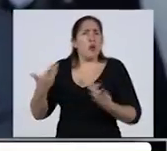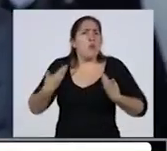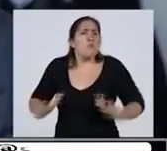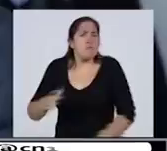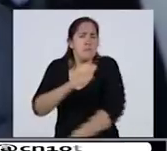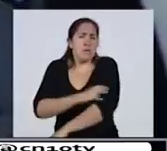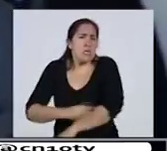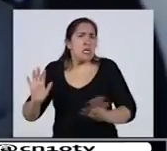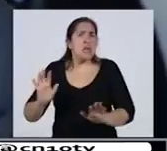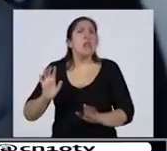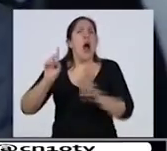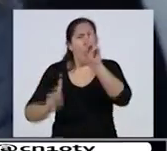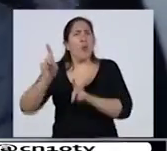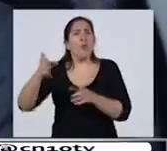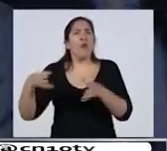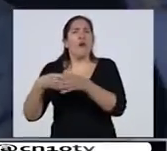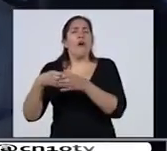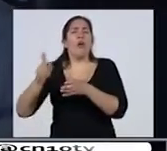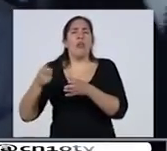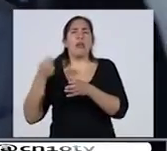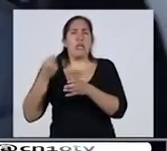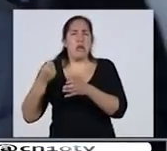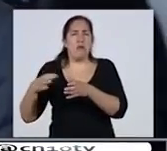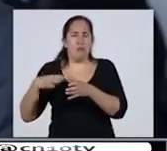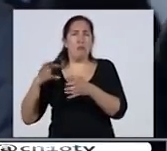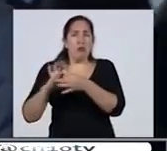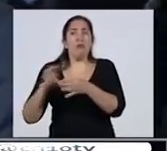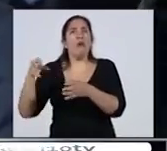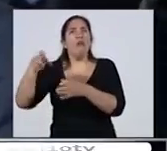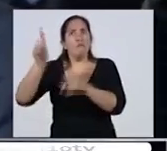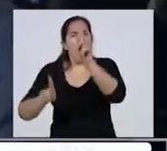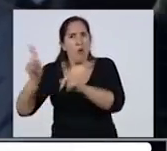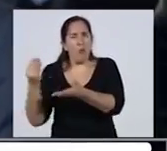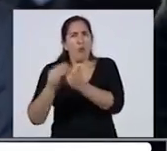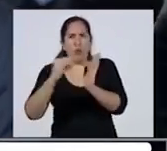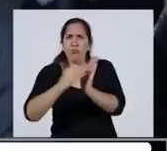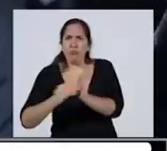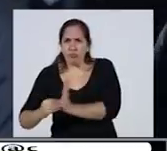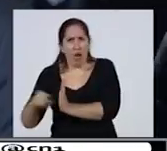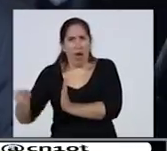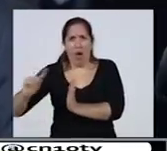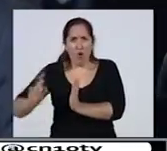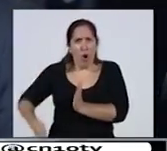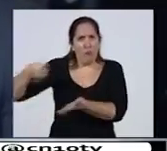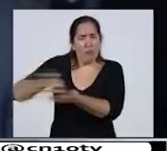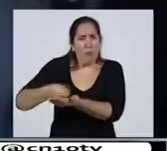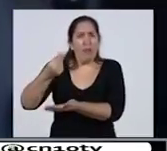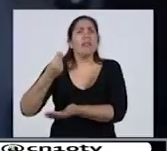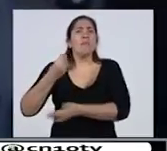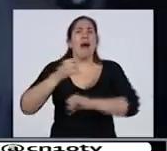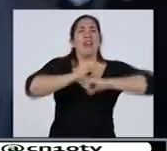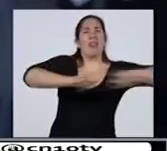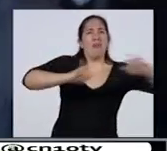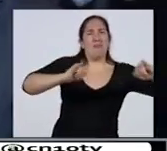otros casos de dirigentes gremiales? Y también en este sentido, la gran pregunta es, si esa gente no aportó para la campaña de